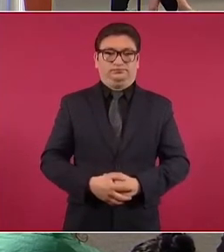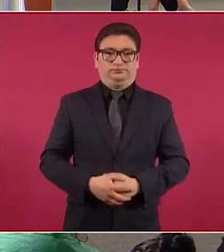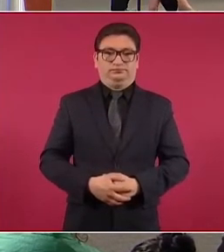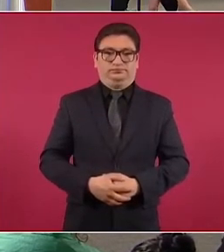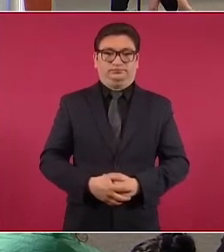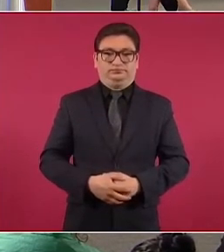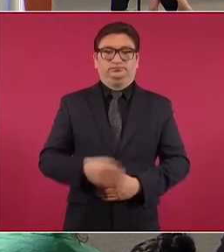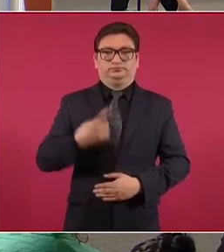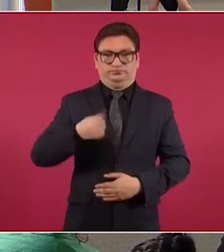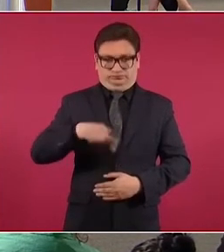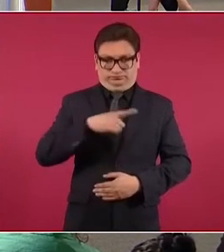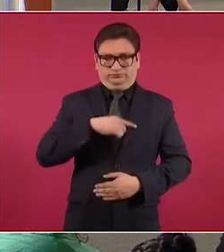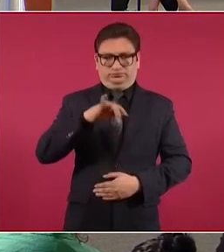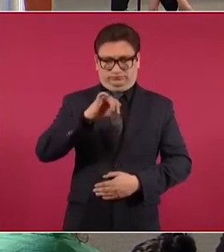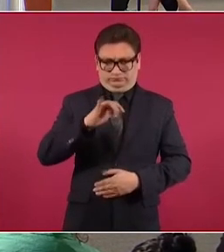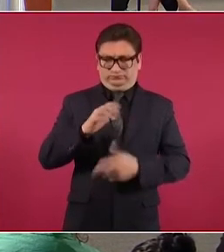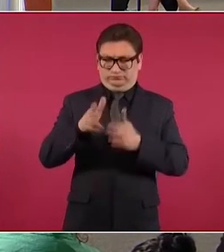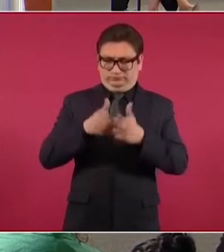Vamos a un vagón.